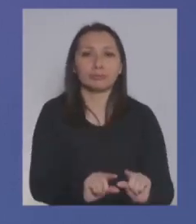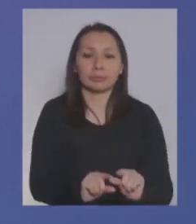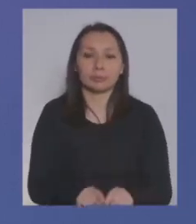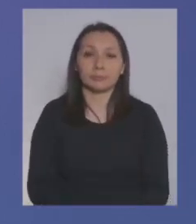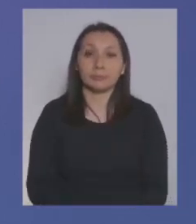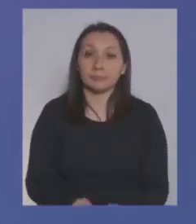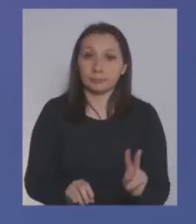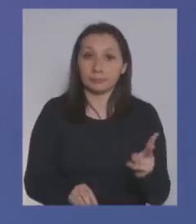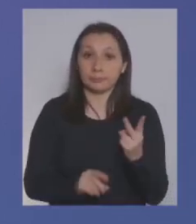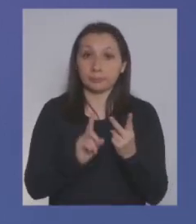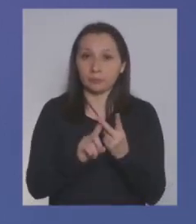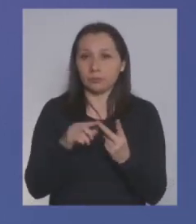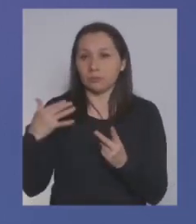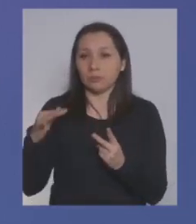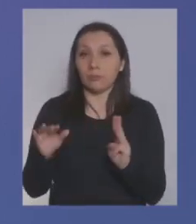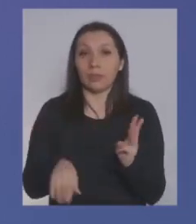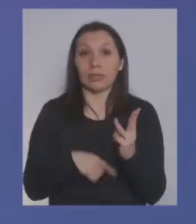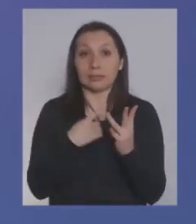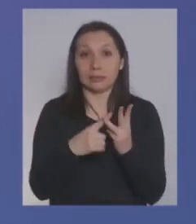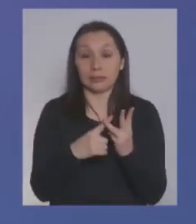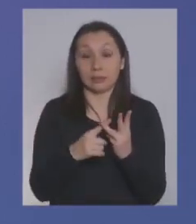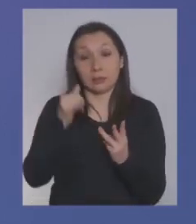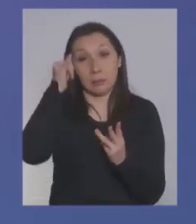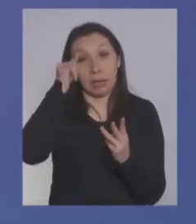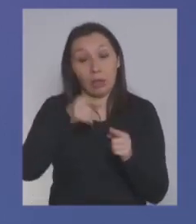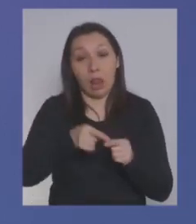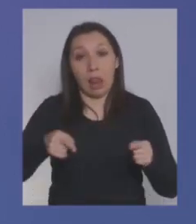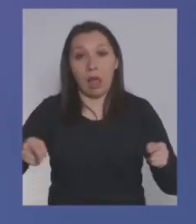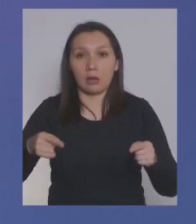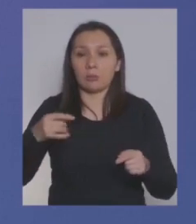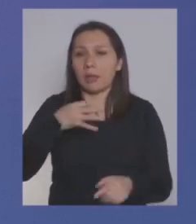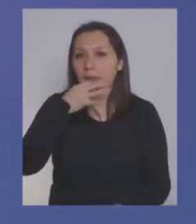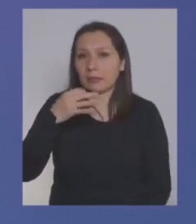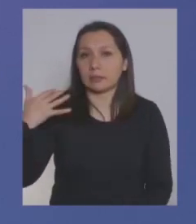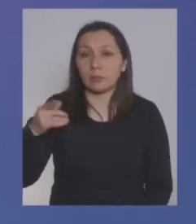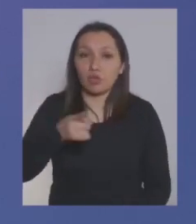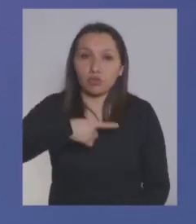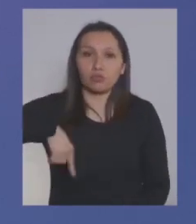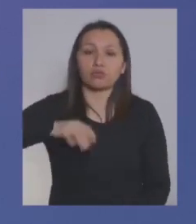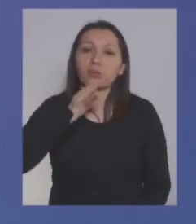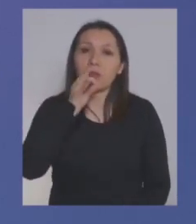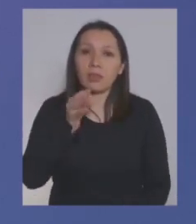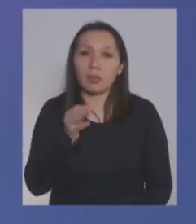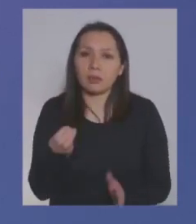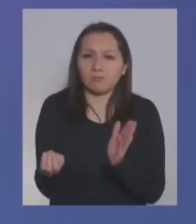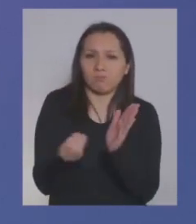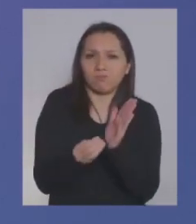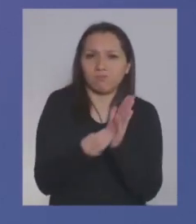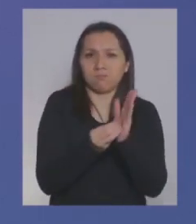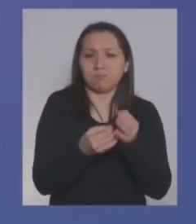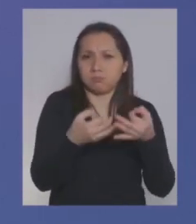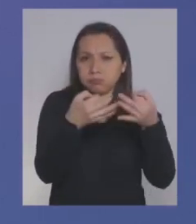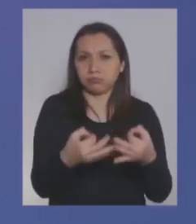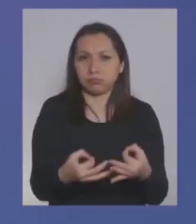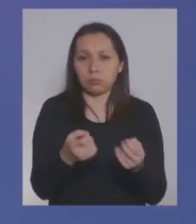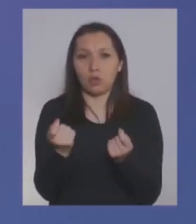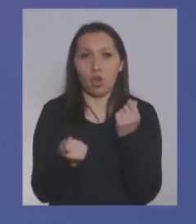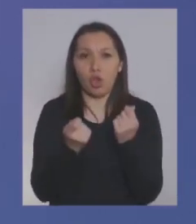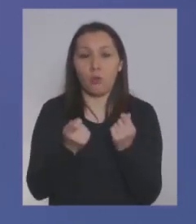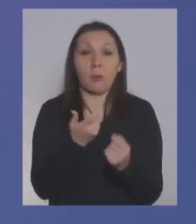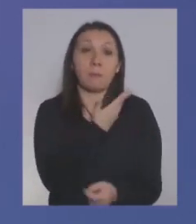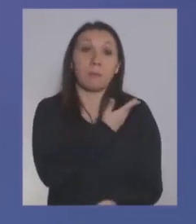esa es la segunda consideración la tercera consideración y perdone que me alargue porque es importante nosotros hemos dicho que el reajuste que estamos proponiendo como